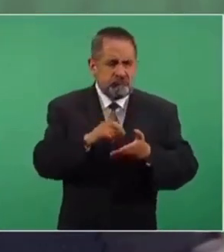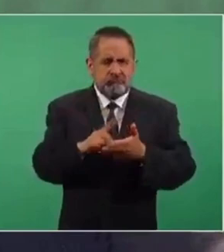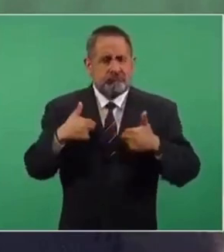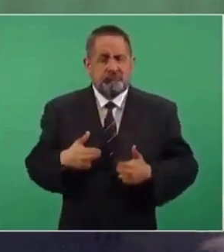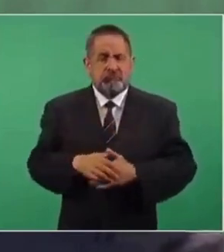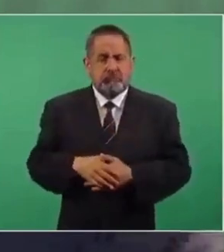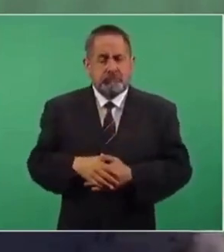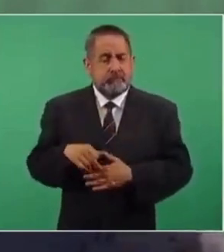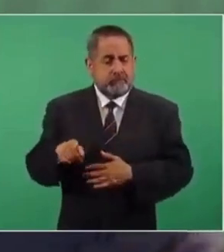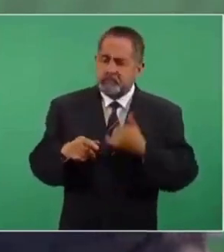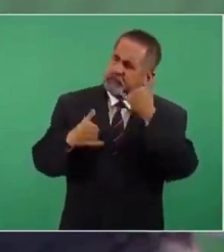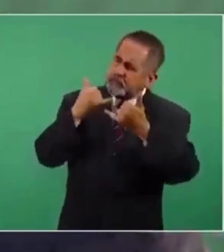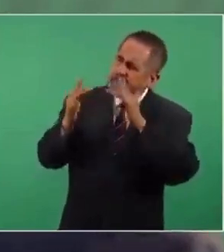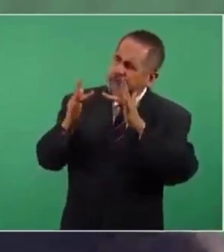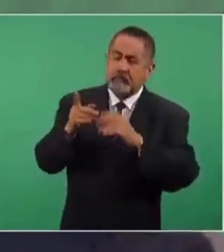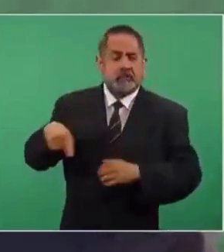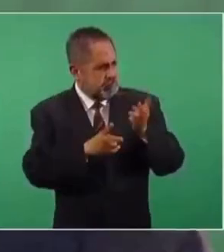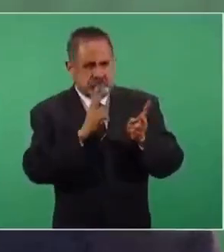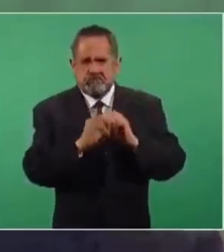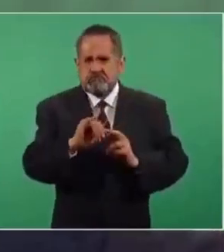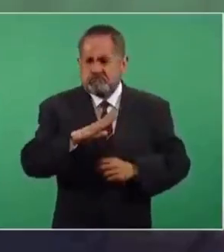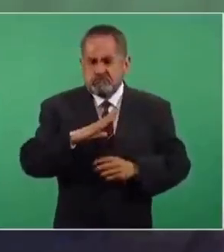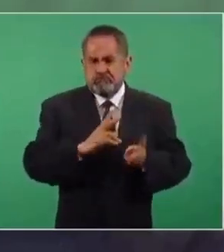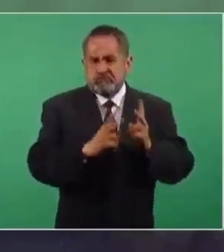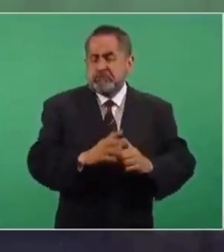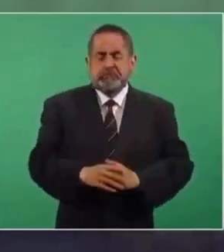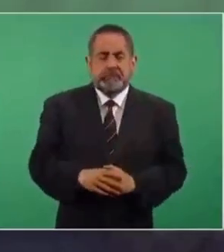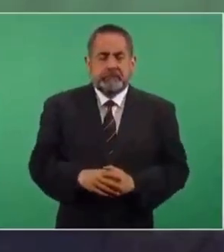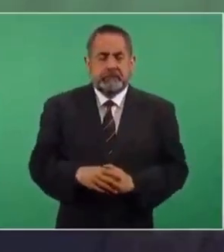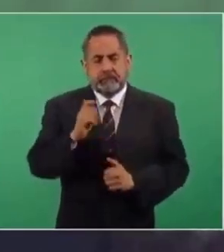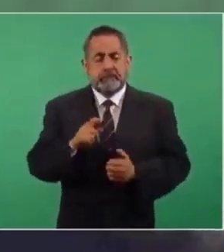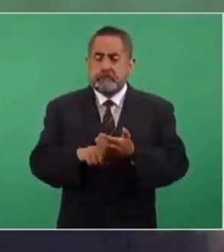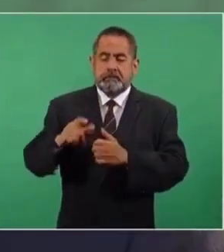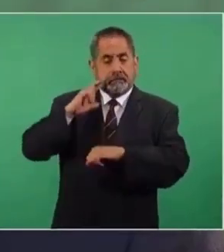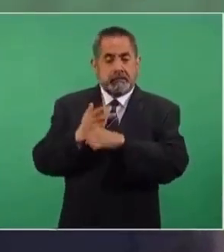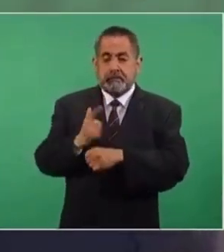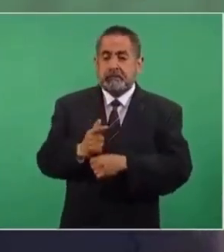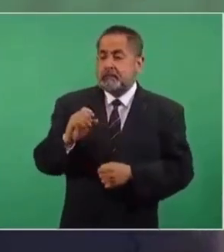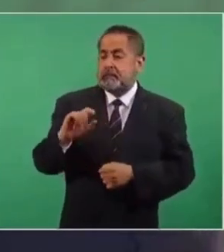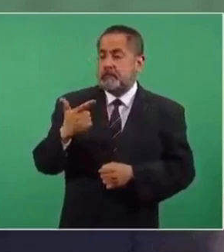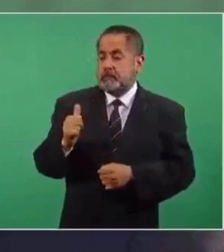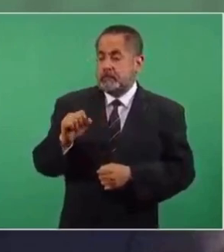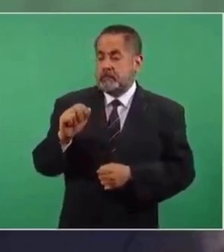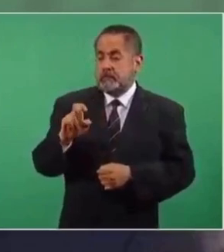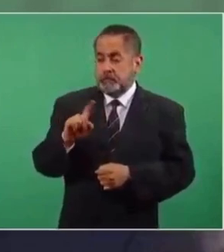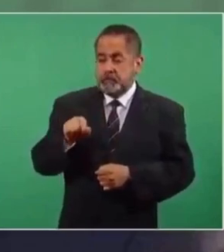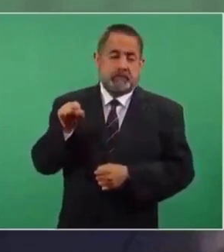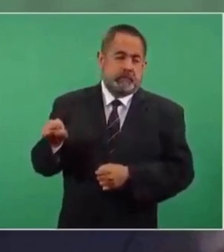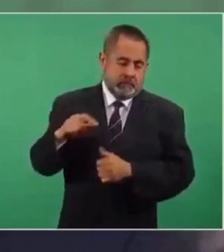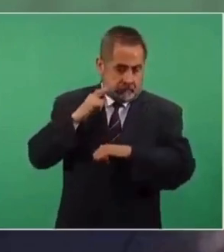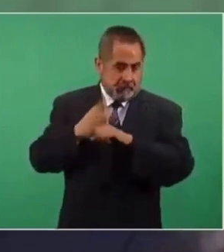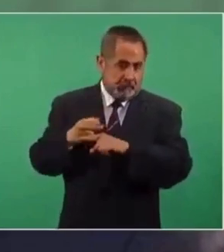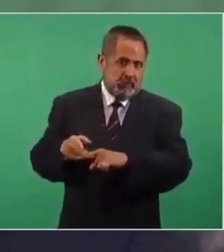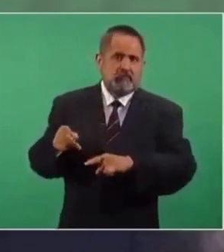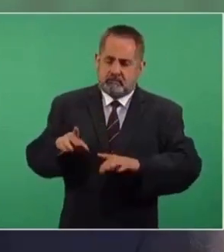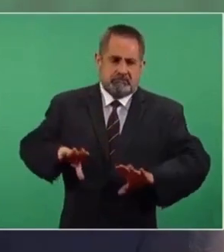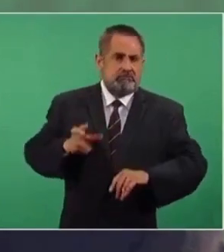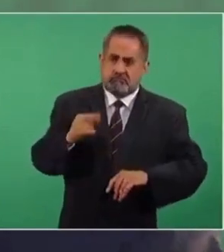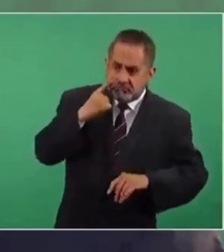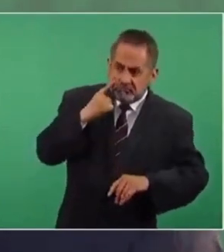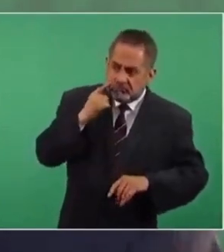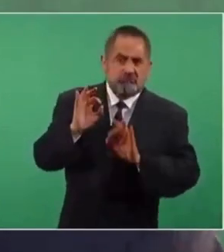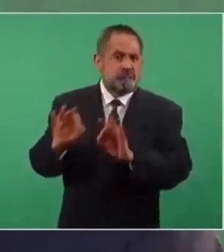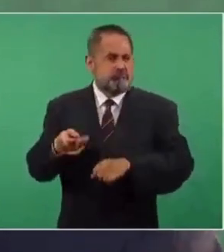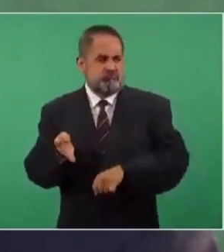Y hablan y hablan con todos. Y la licenciada Olga Sánchez Cordero se ha caracterizado